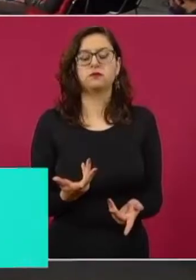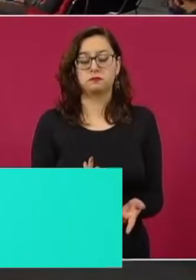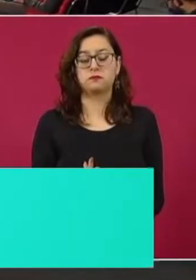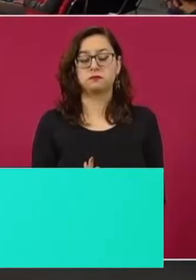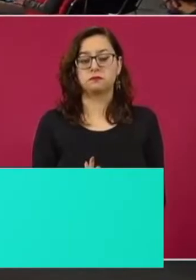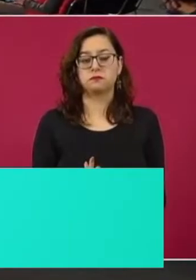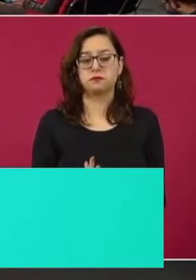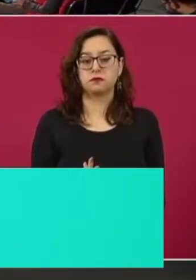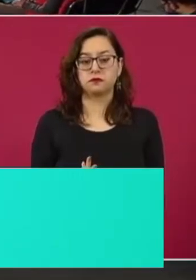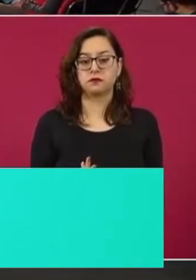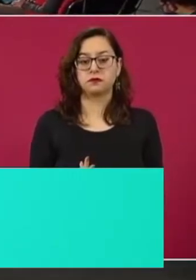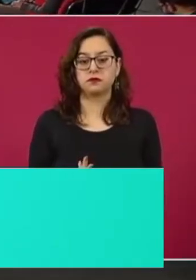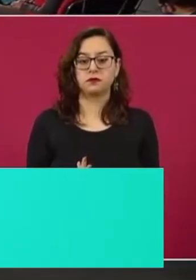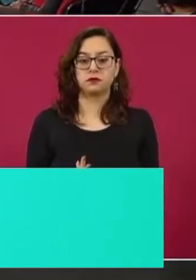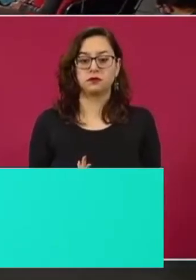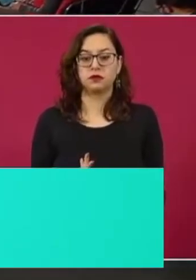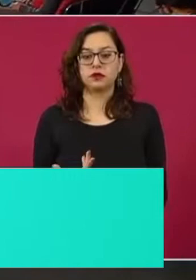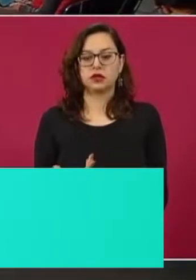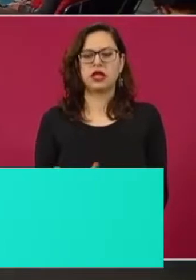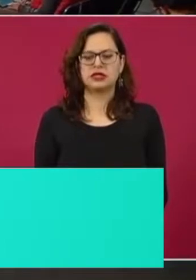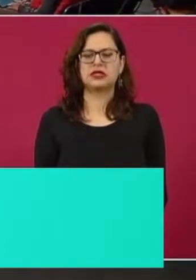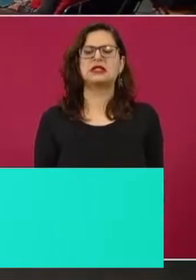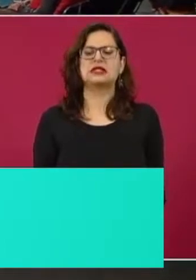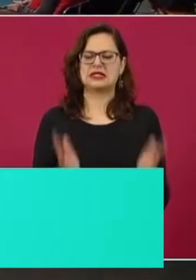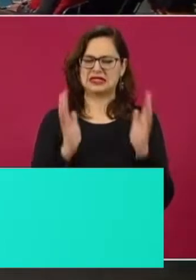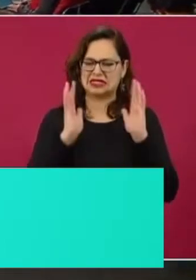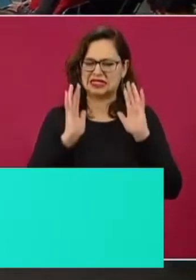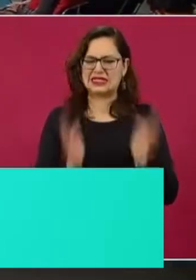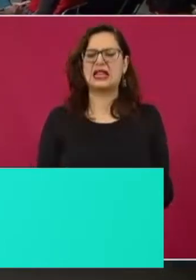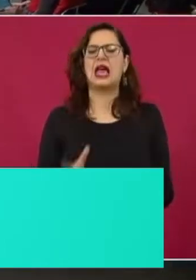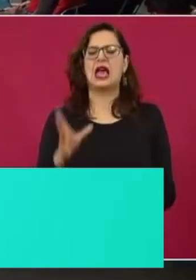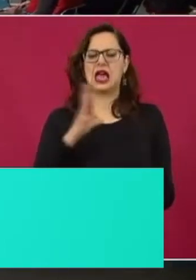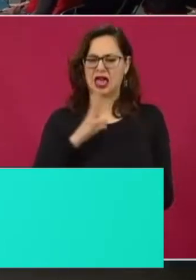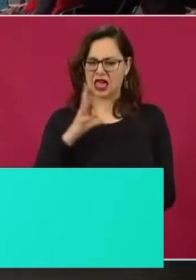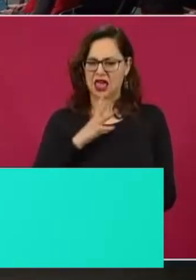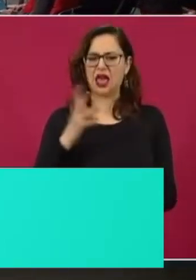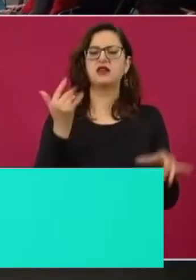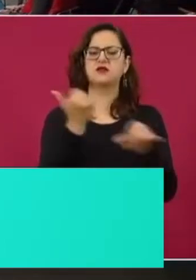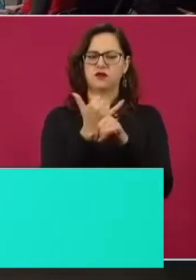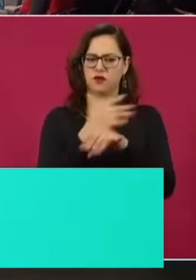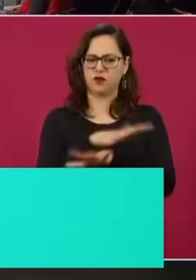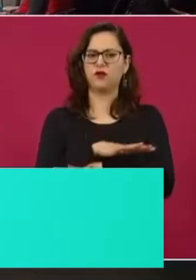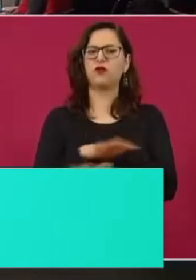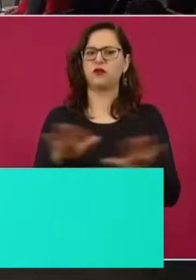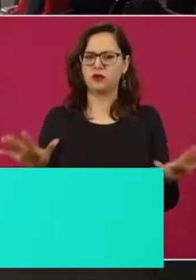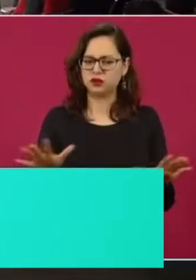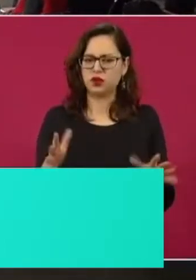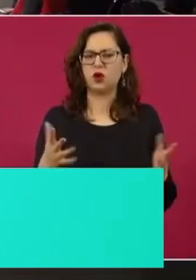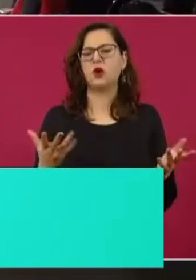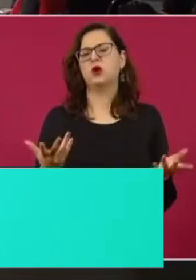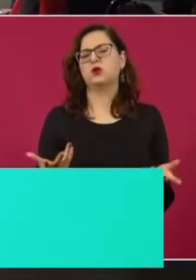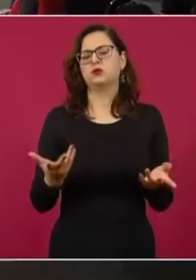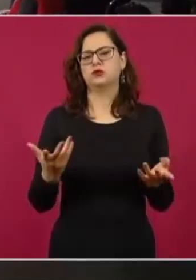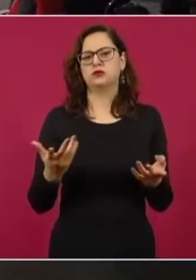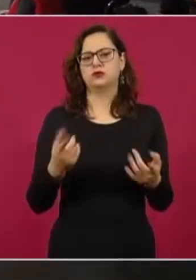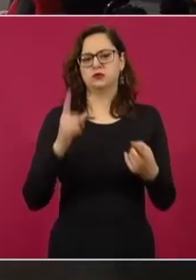Ya se sabe en lo general que es para que no haya abusos,